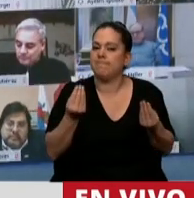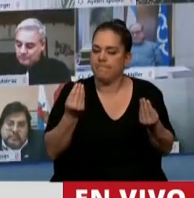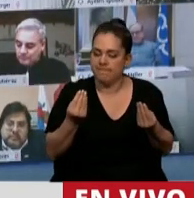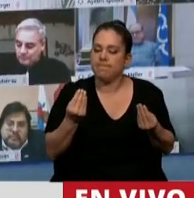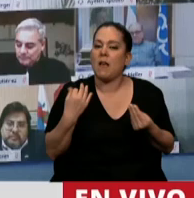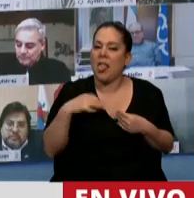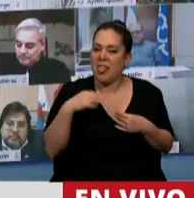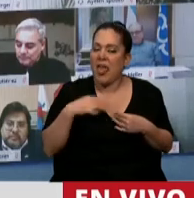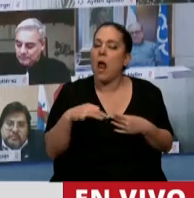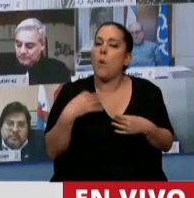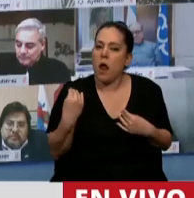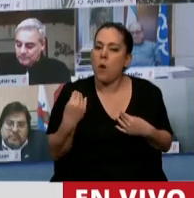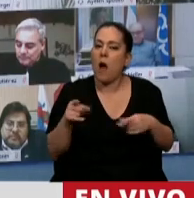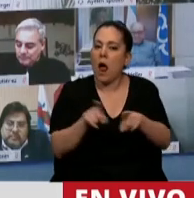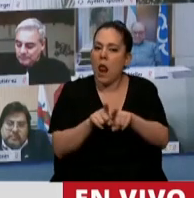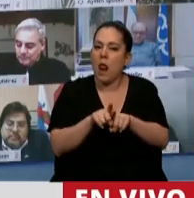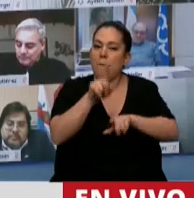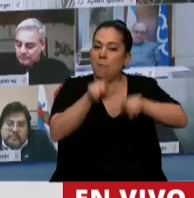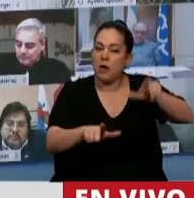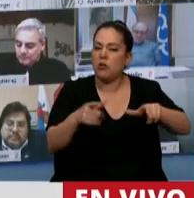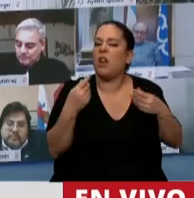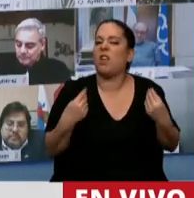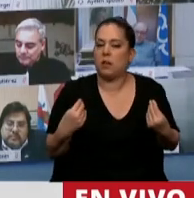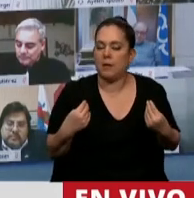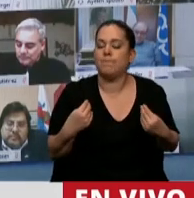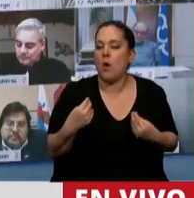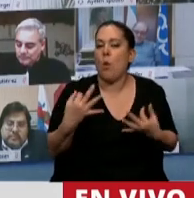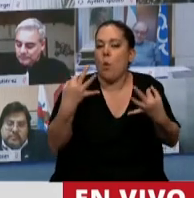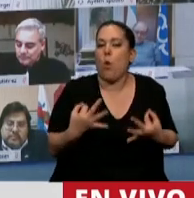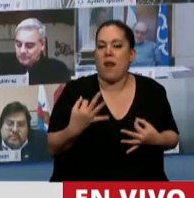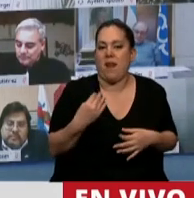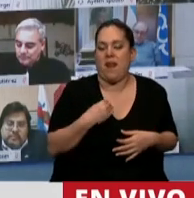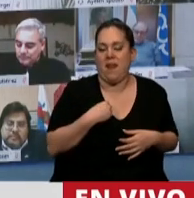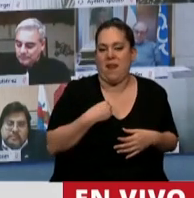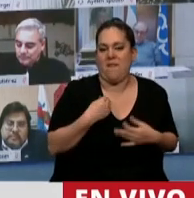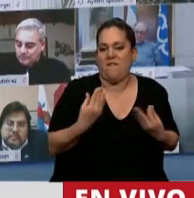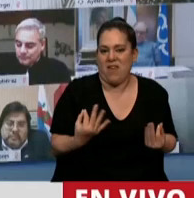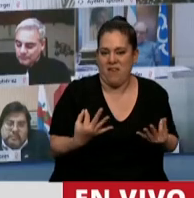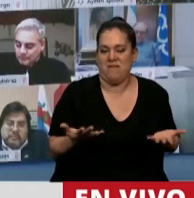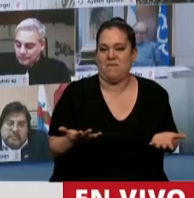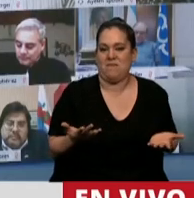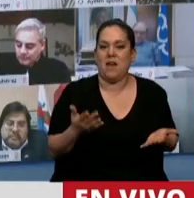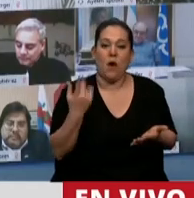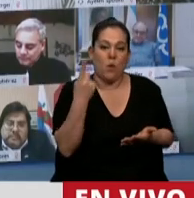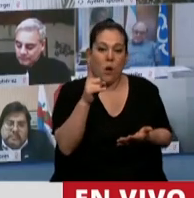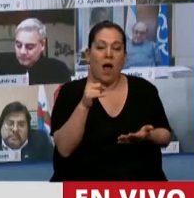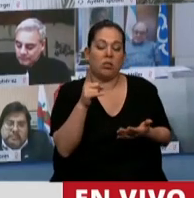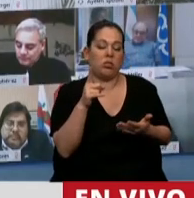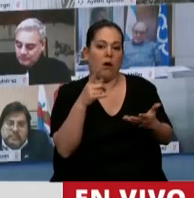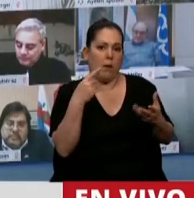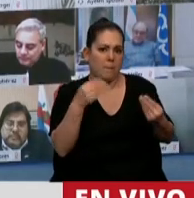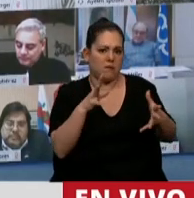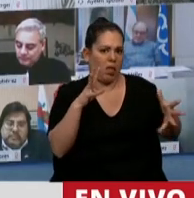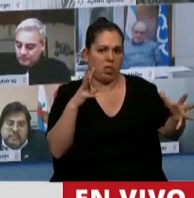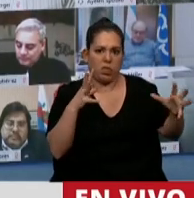presidir todas las relaciones humanas, que es el principio de la buena fe. Y al esmerilarse, al dinamitarse el principio de la buena fe,